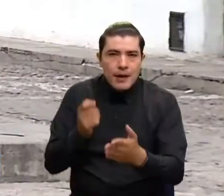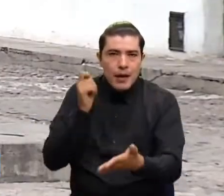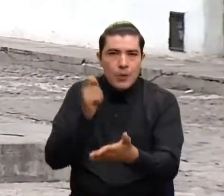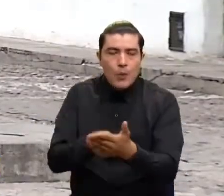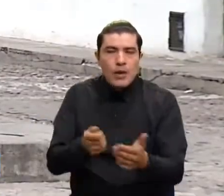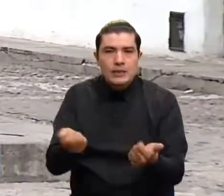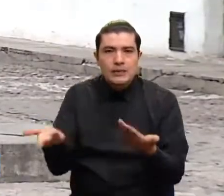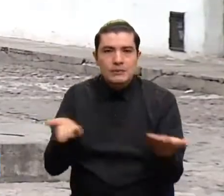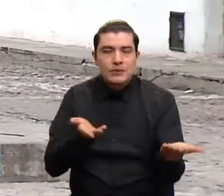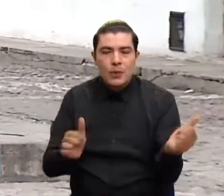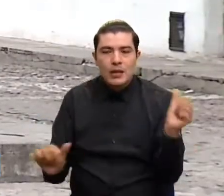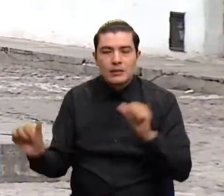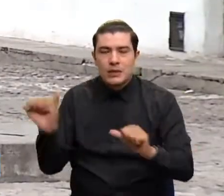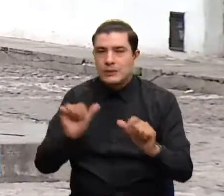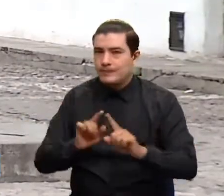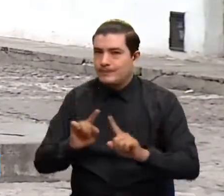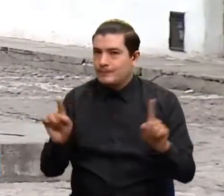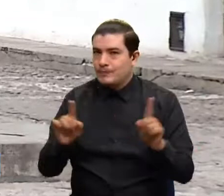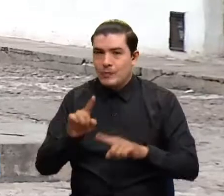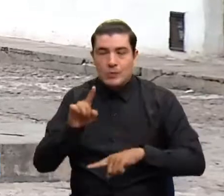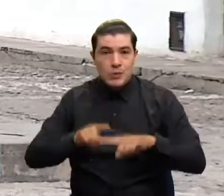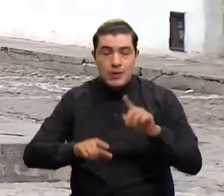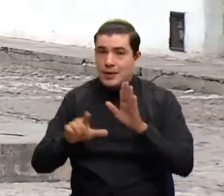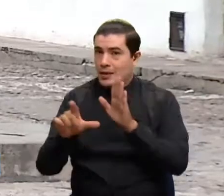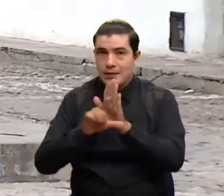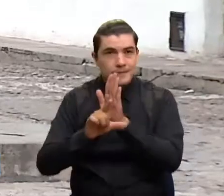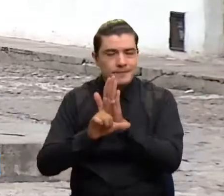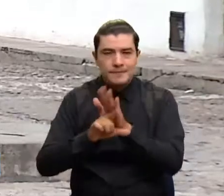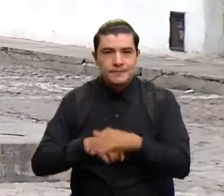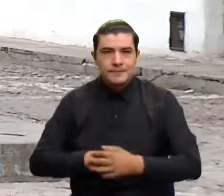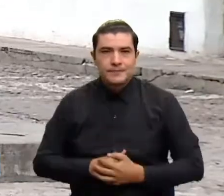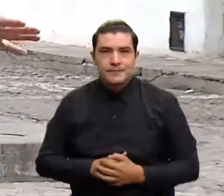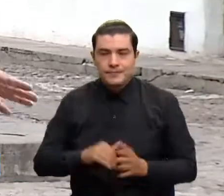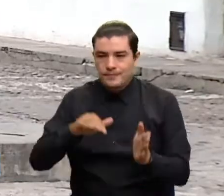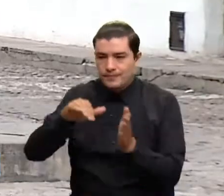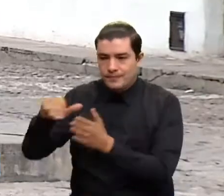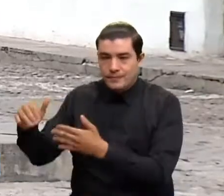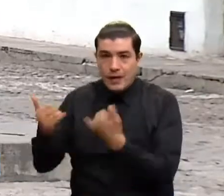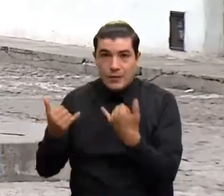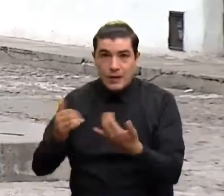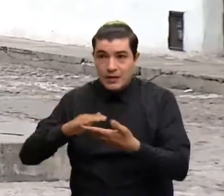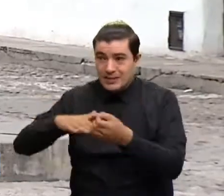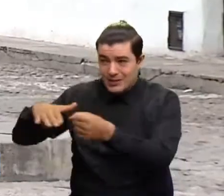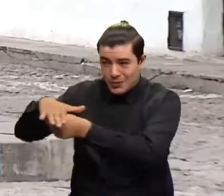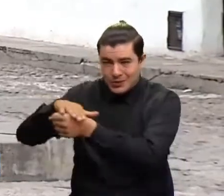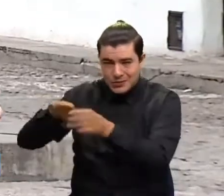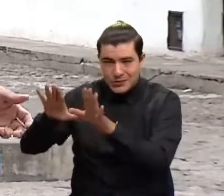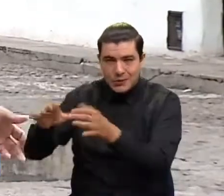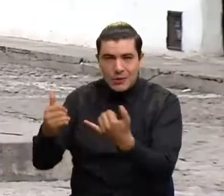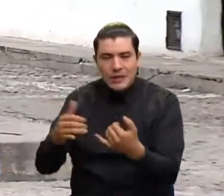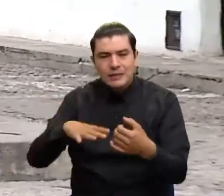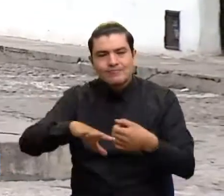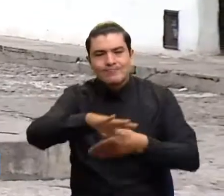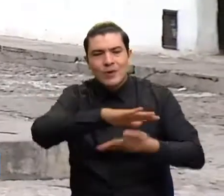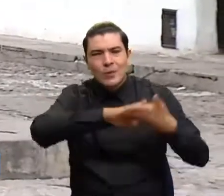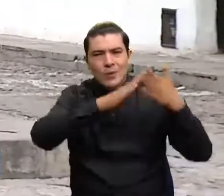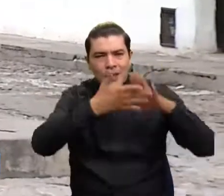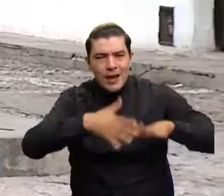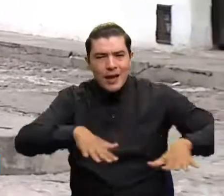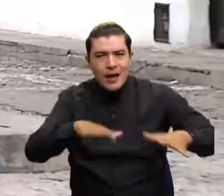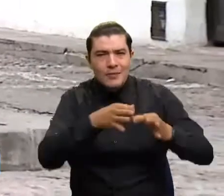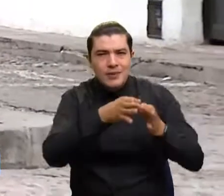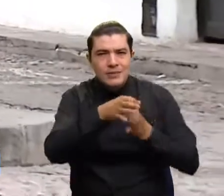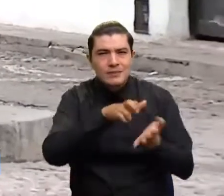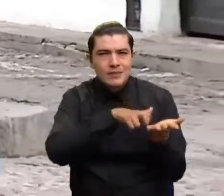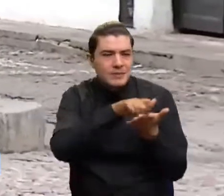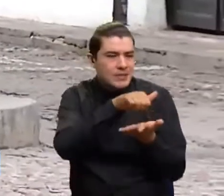autoridades debaten sobre esta situación, los habitantes del municipio de Girón siguen pues enfrentando estos problemas de basura como las